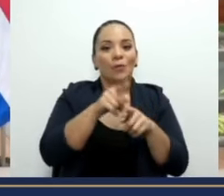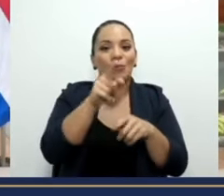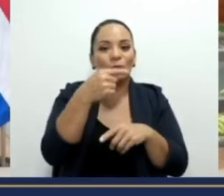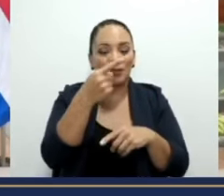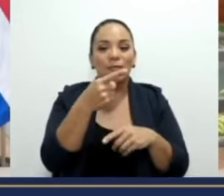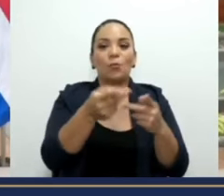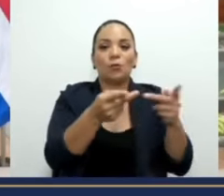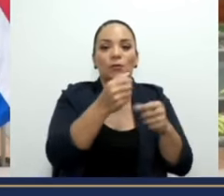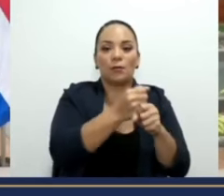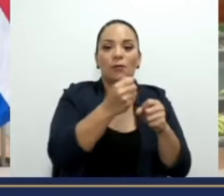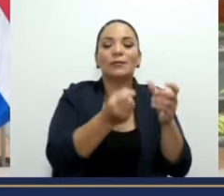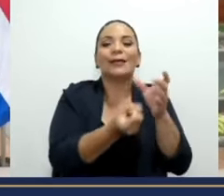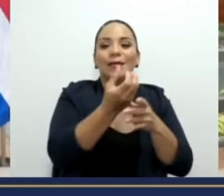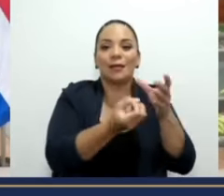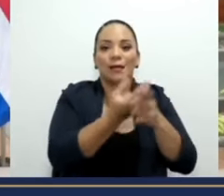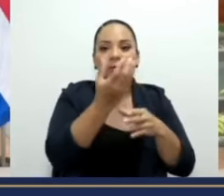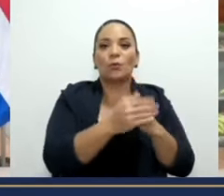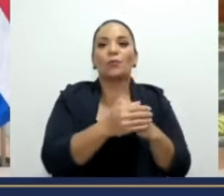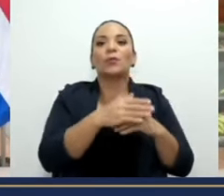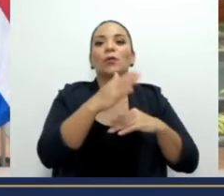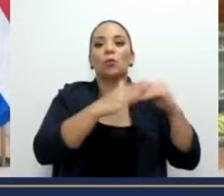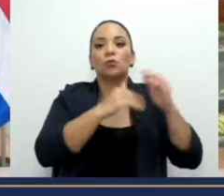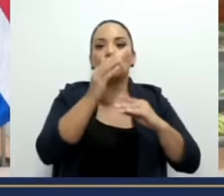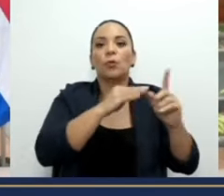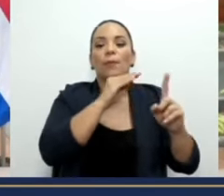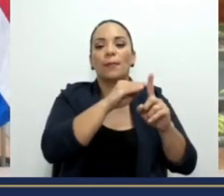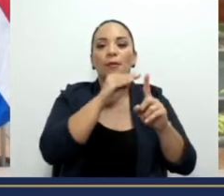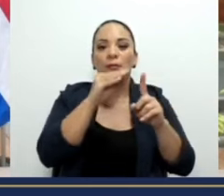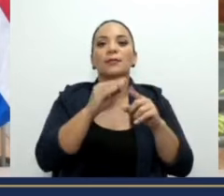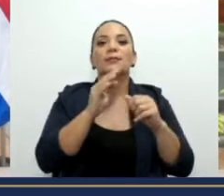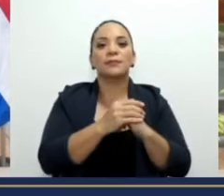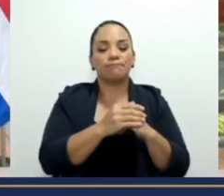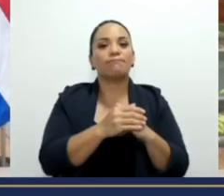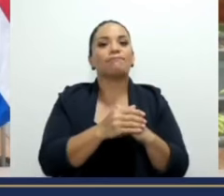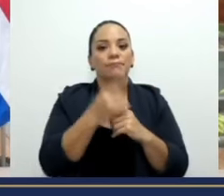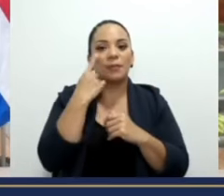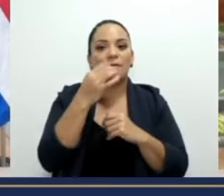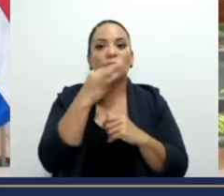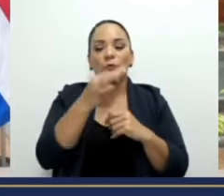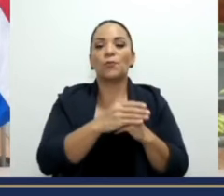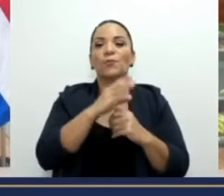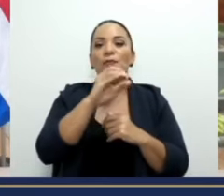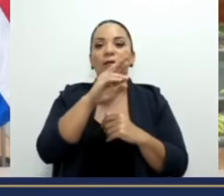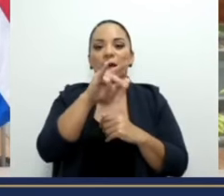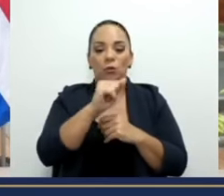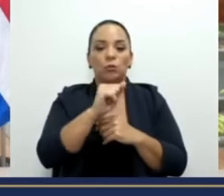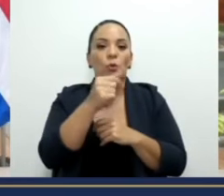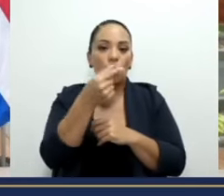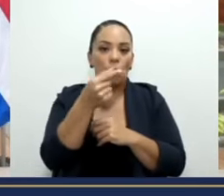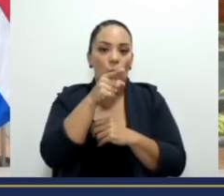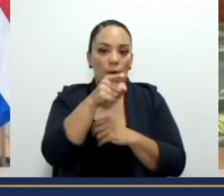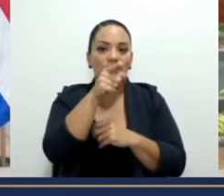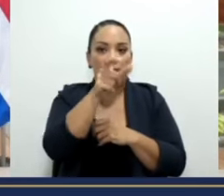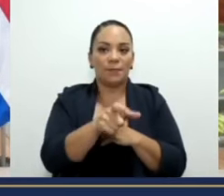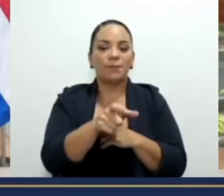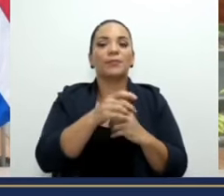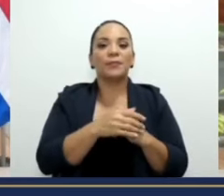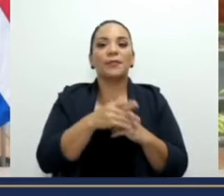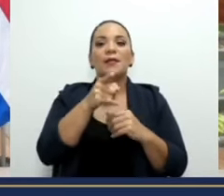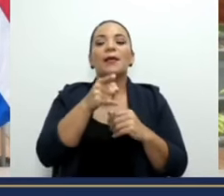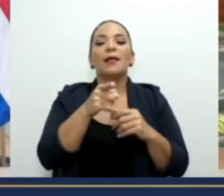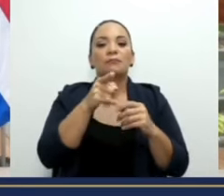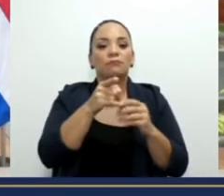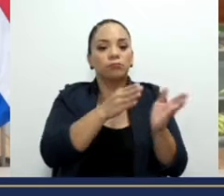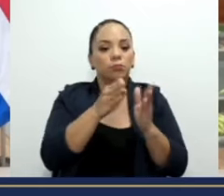creando, al momento que se están también construyendo métodos de construcción, hay que ver a don Carlos Juan de Asofras, justamente para estar preparados